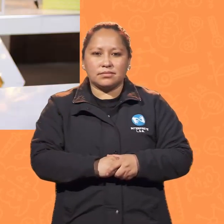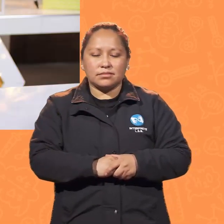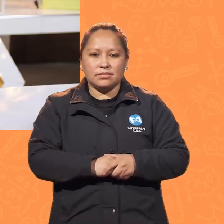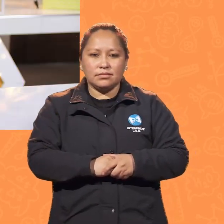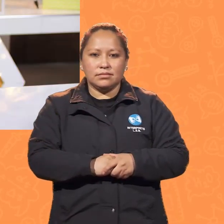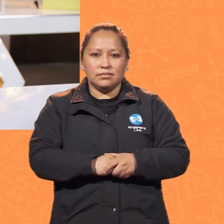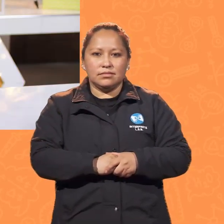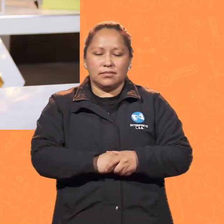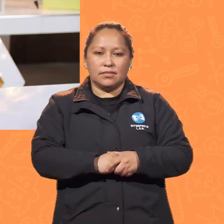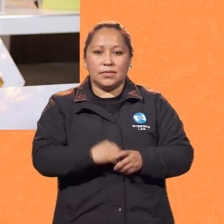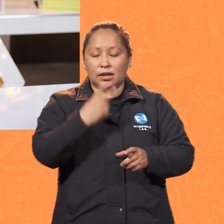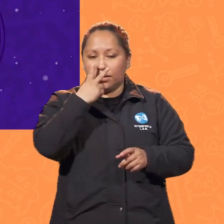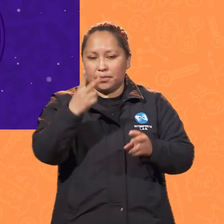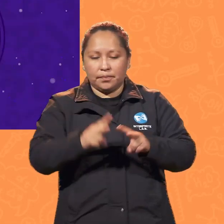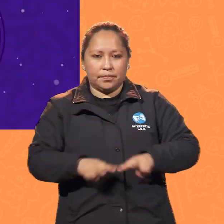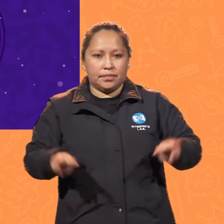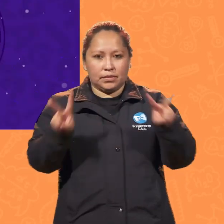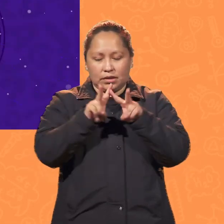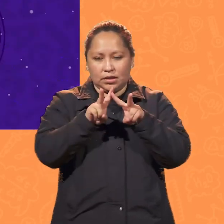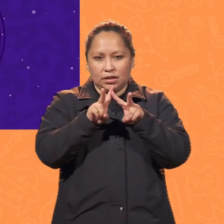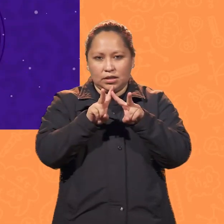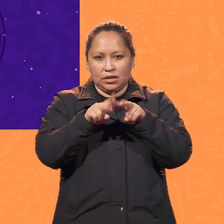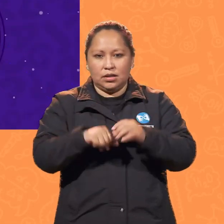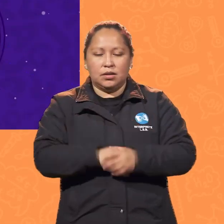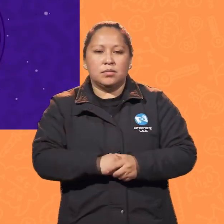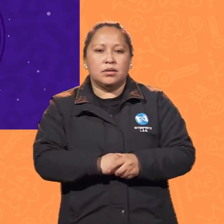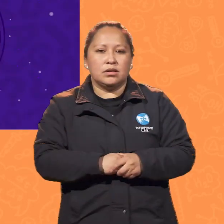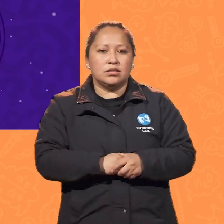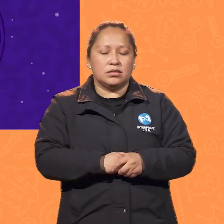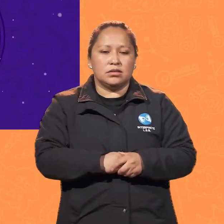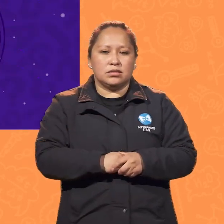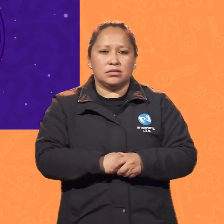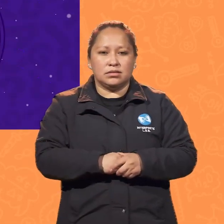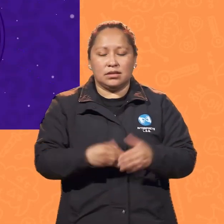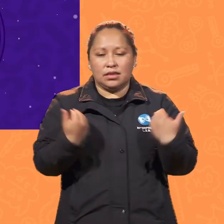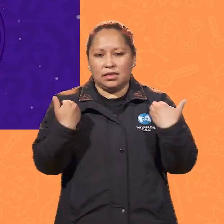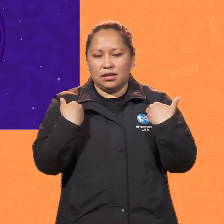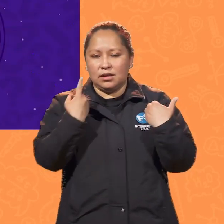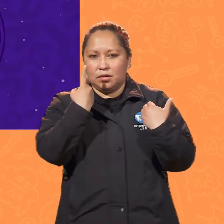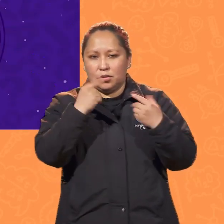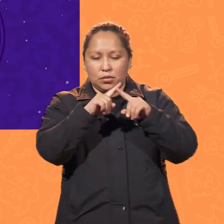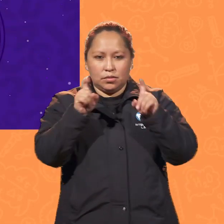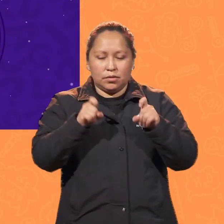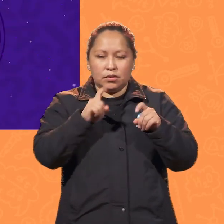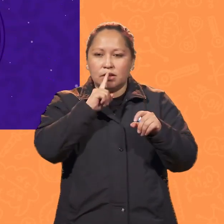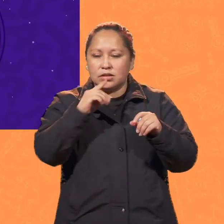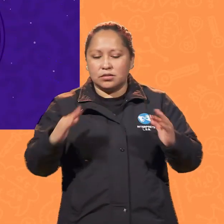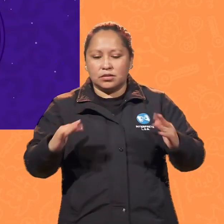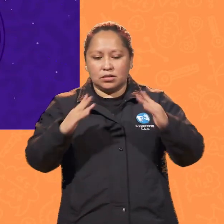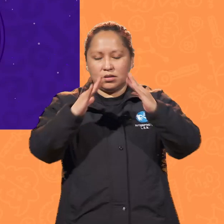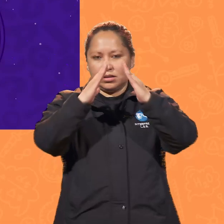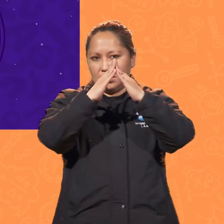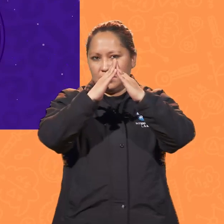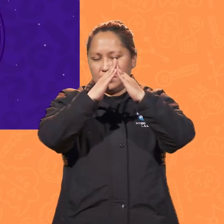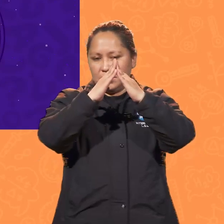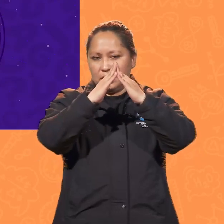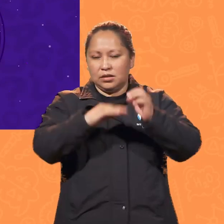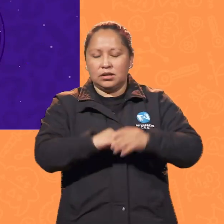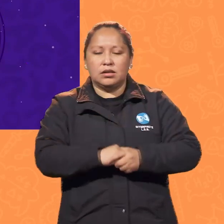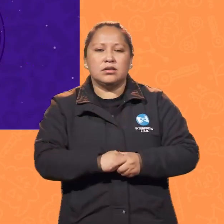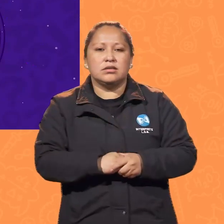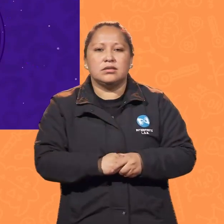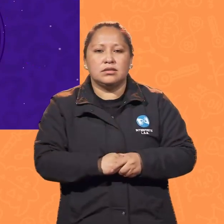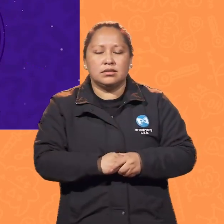Vamos con la valoración. Mi nombre es Gergiana Gerasosa, soy de la ciudad de La Paz. Mi